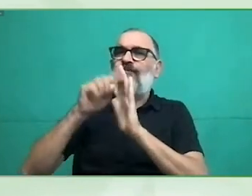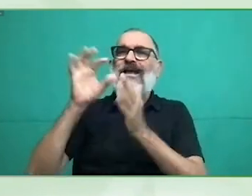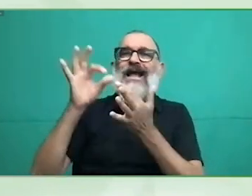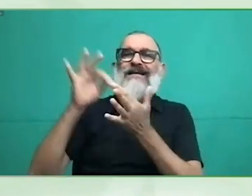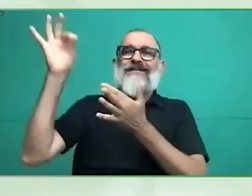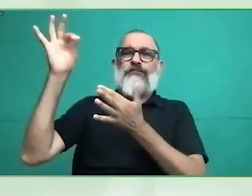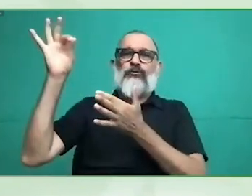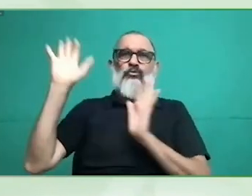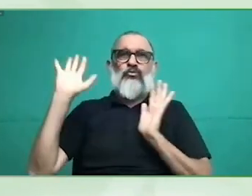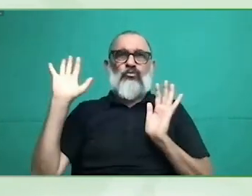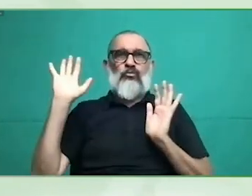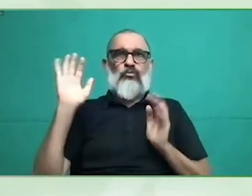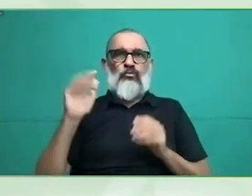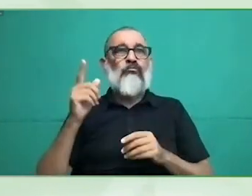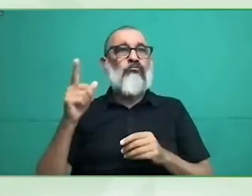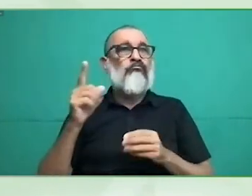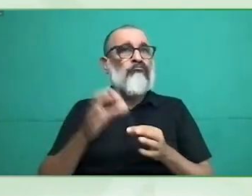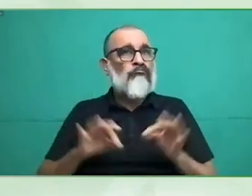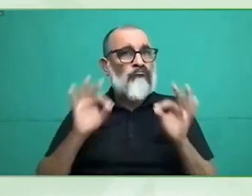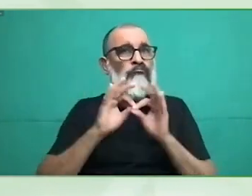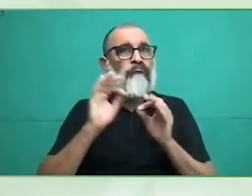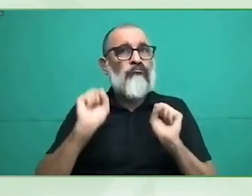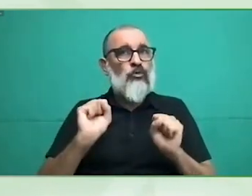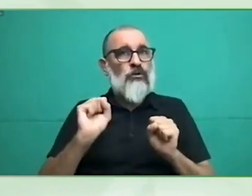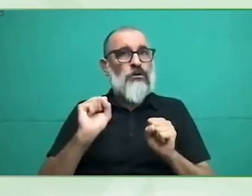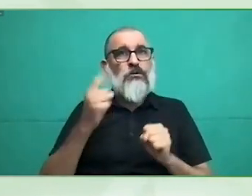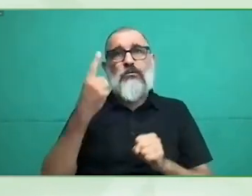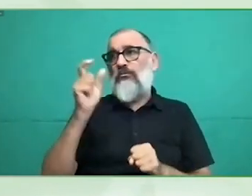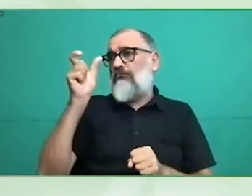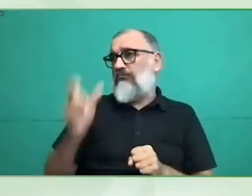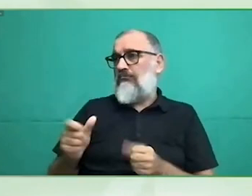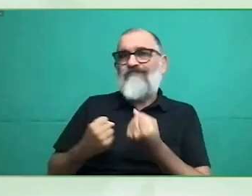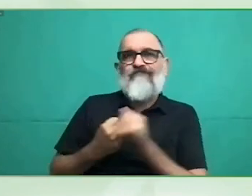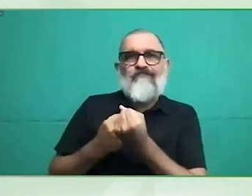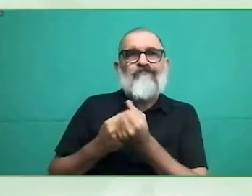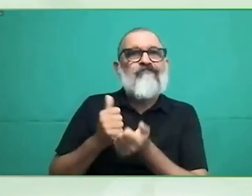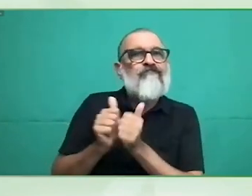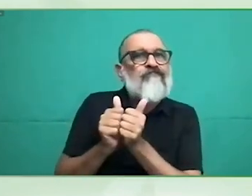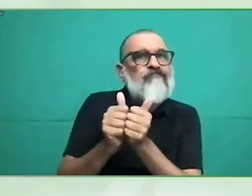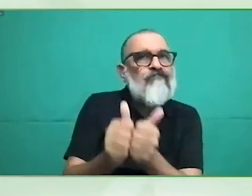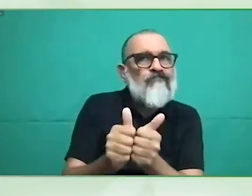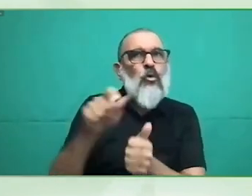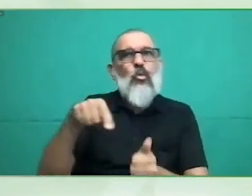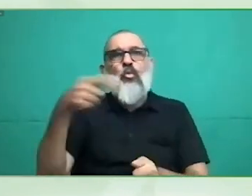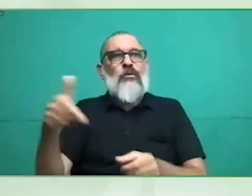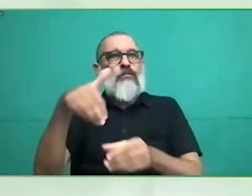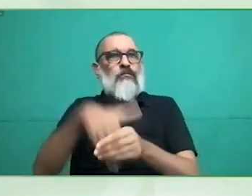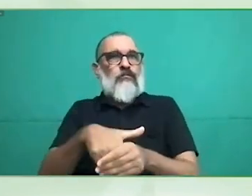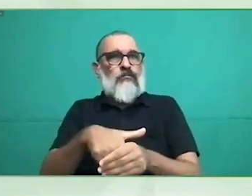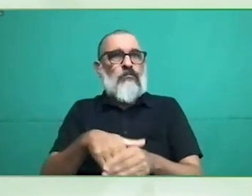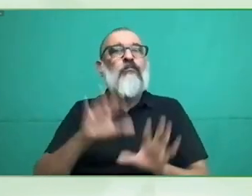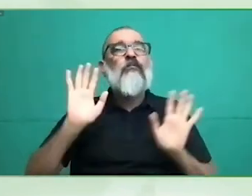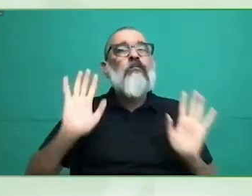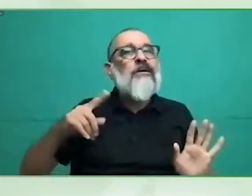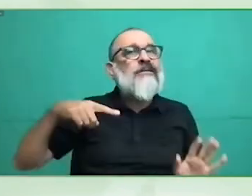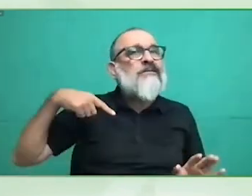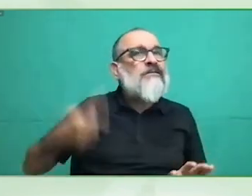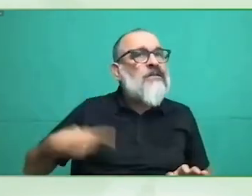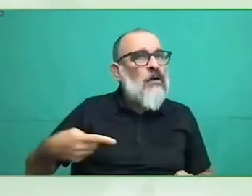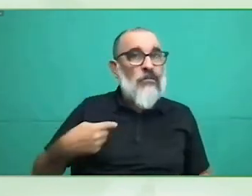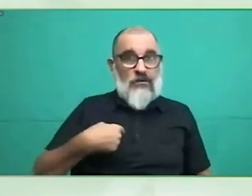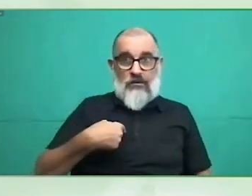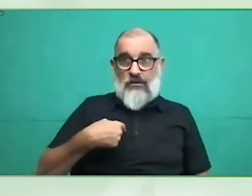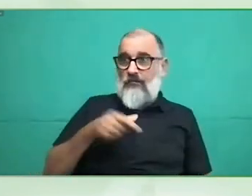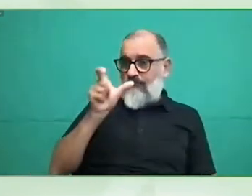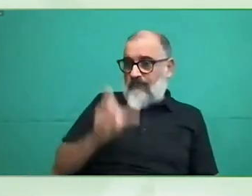tenerse en cuenta o tenerse en consideración después del proceso electoral es que es